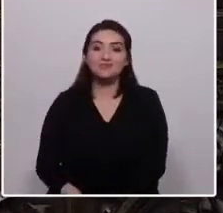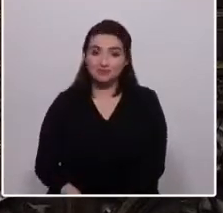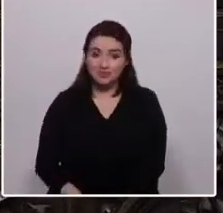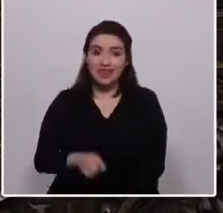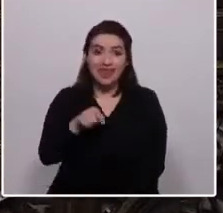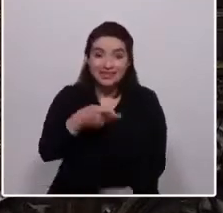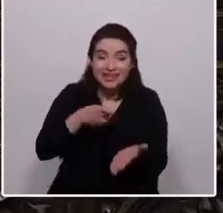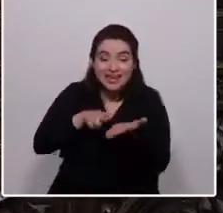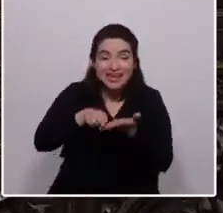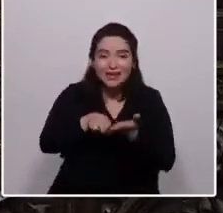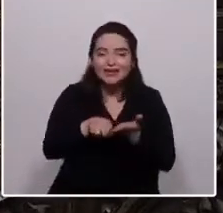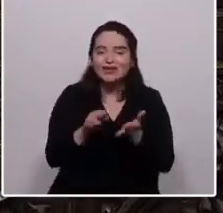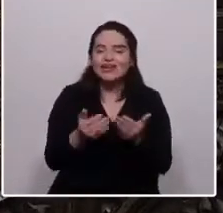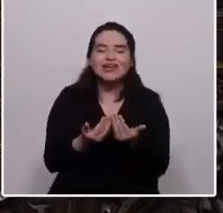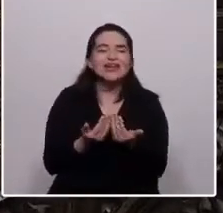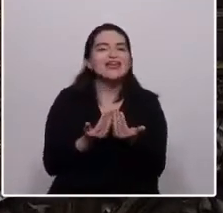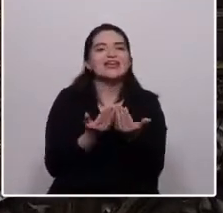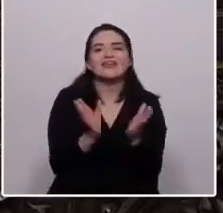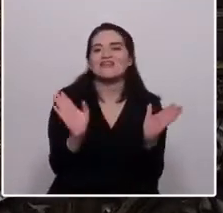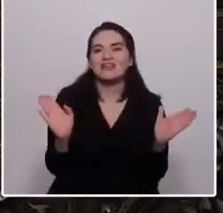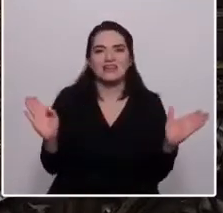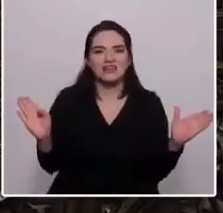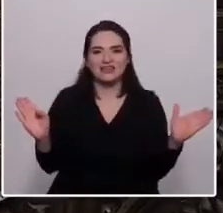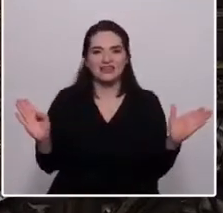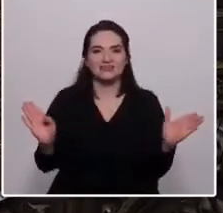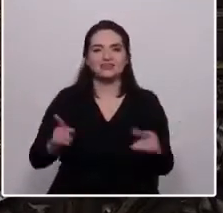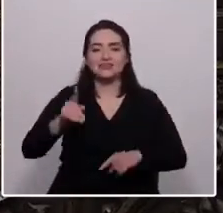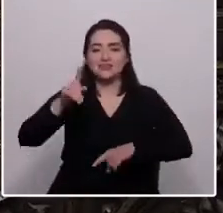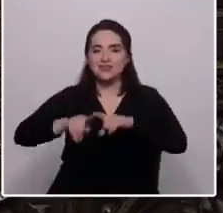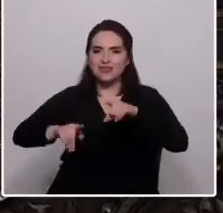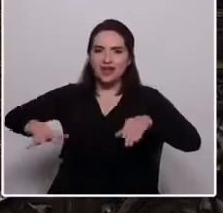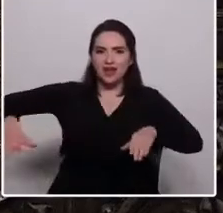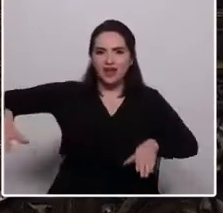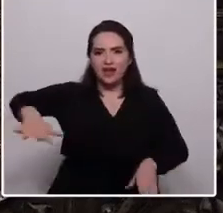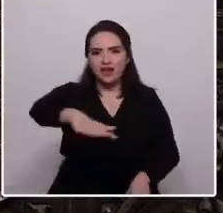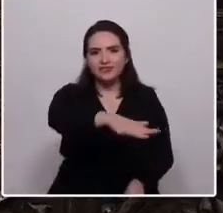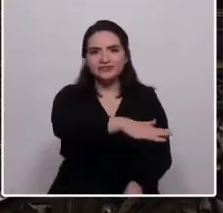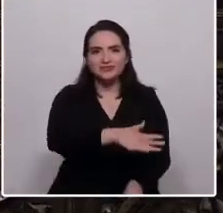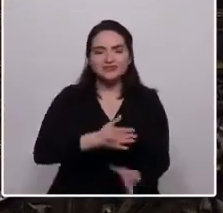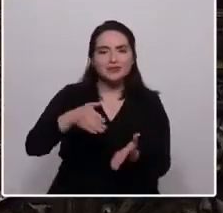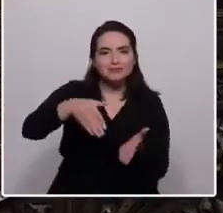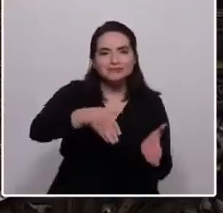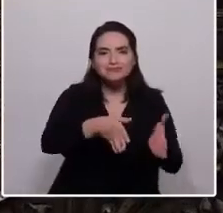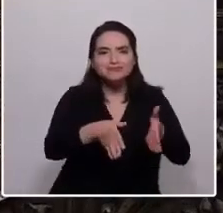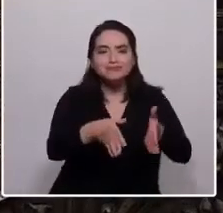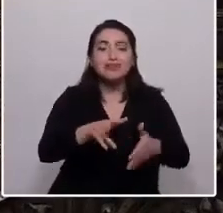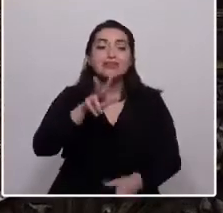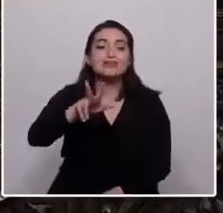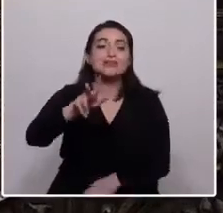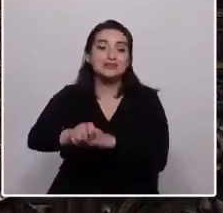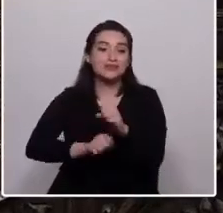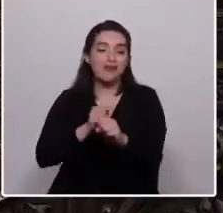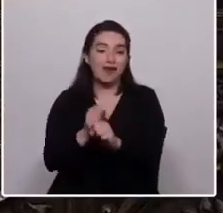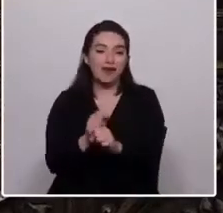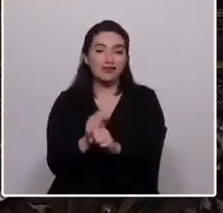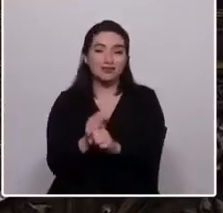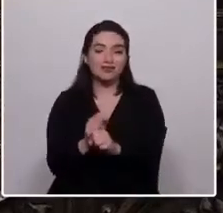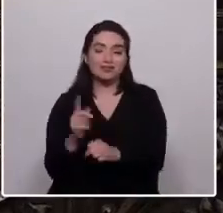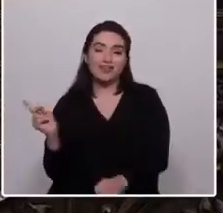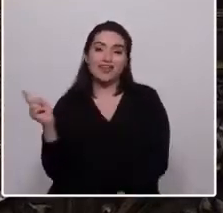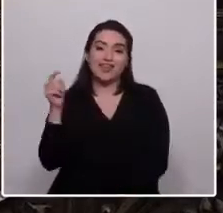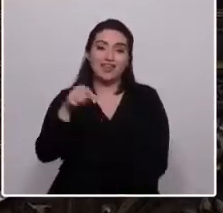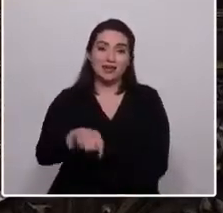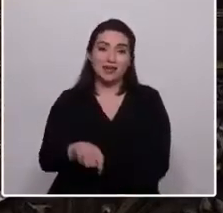río libre de fronteras impuestas por la geografía oficial, a los 18 años llegué, en mi propia trayectoria